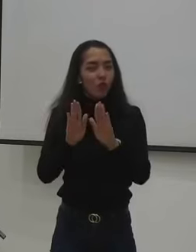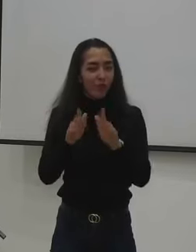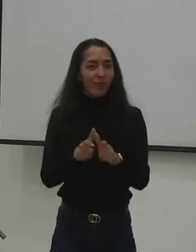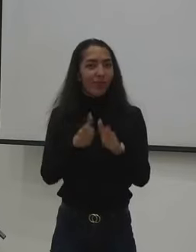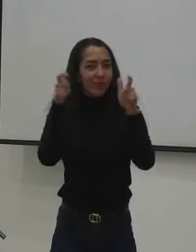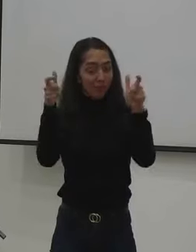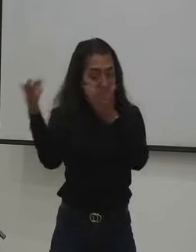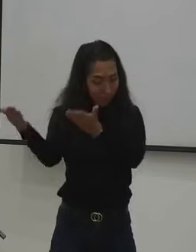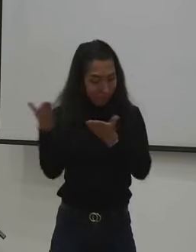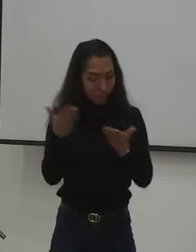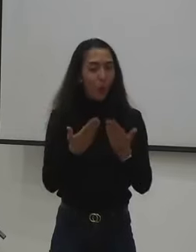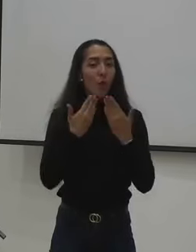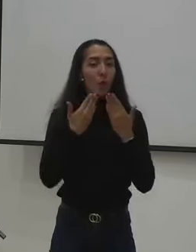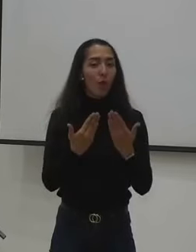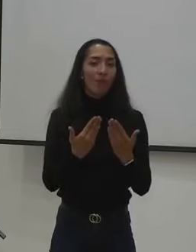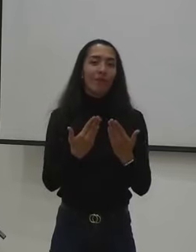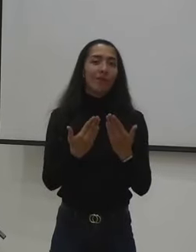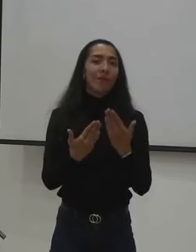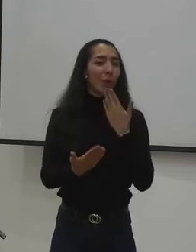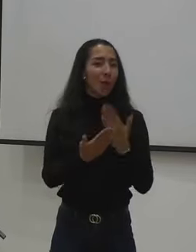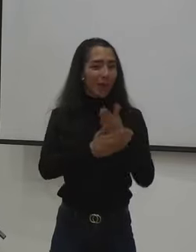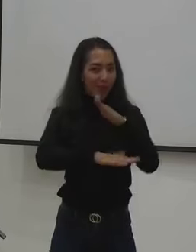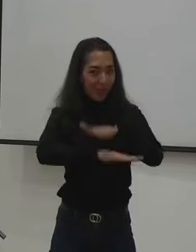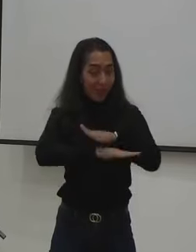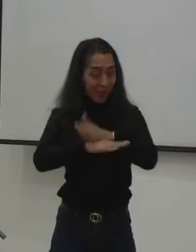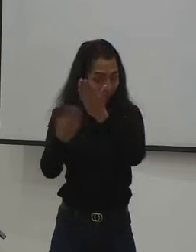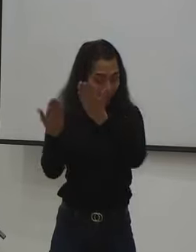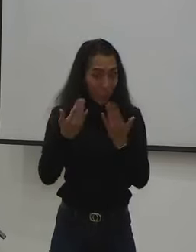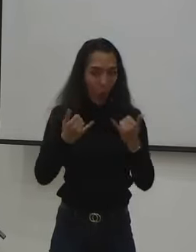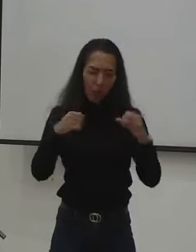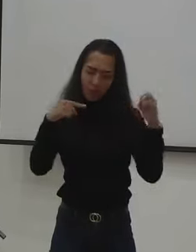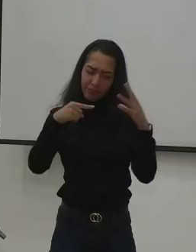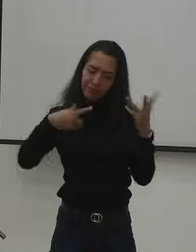muy buenas tardes y bienvenido también a este foro de la socialización.